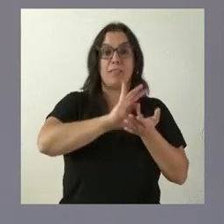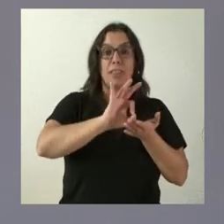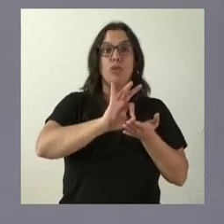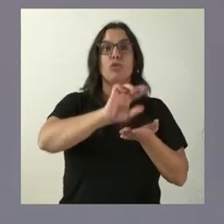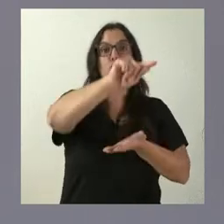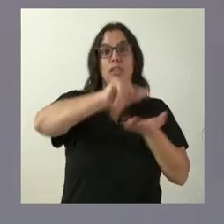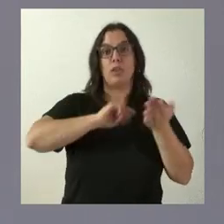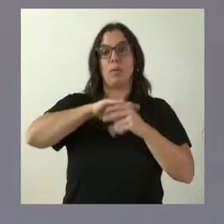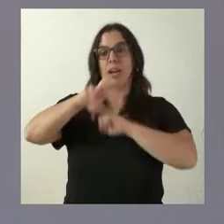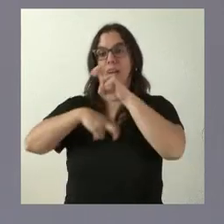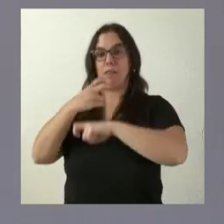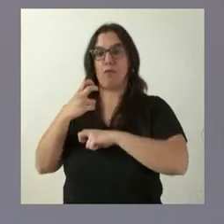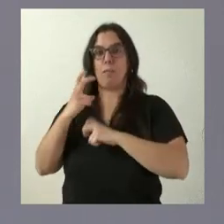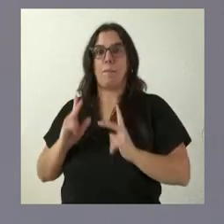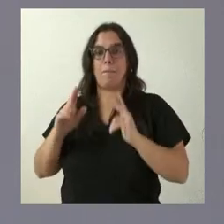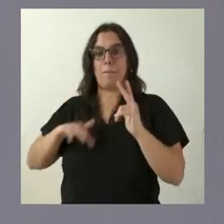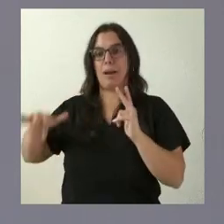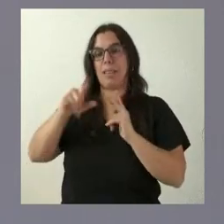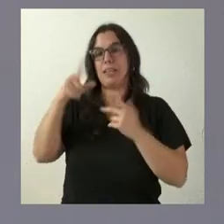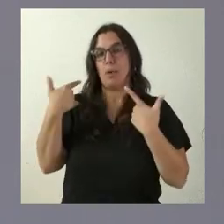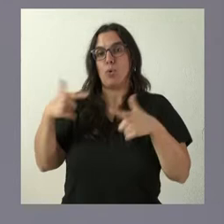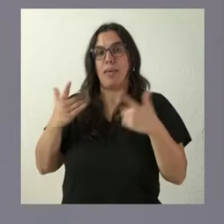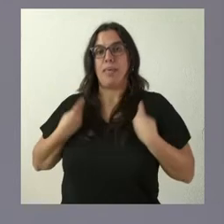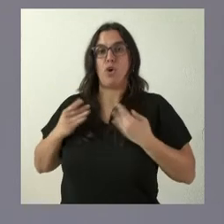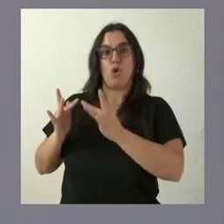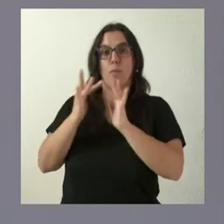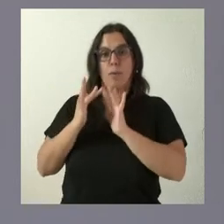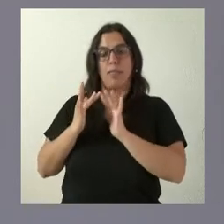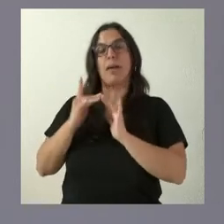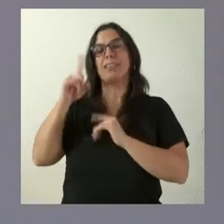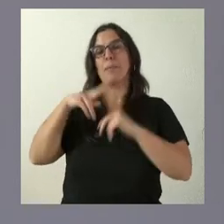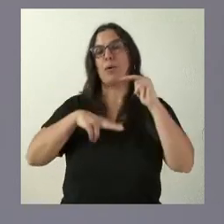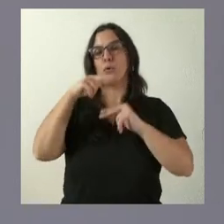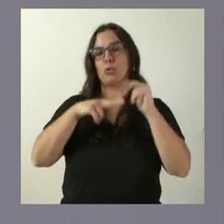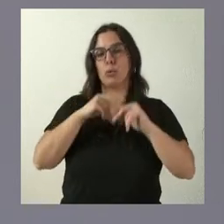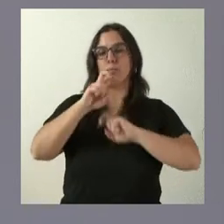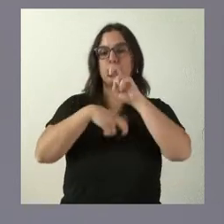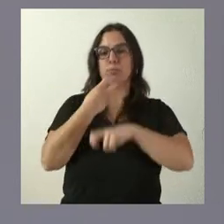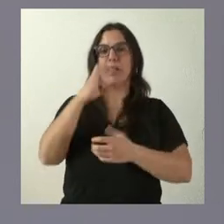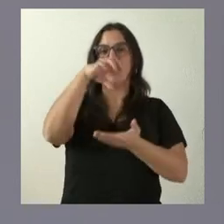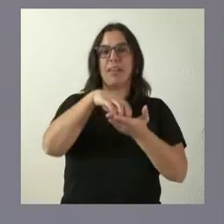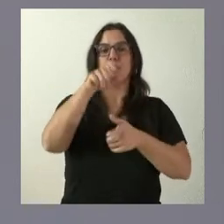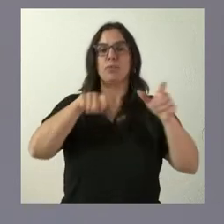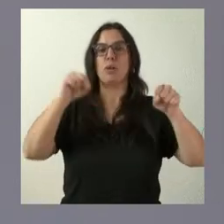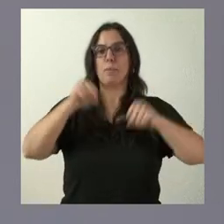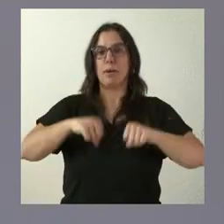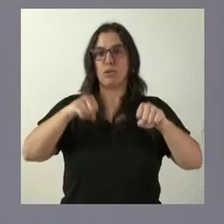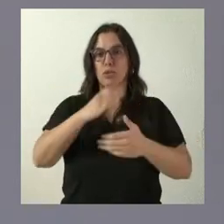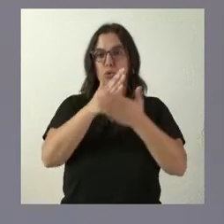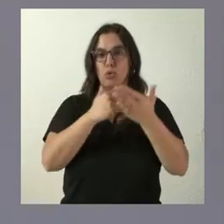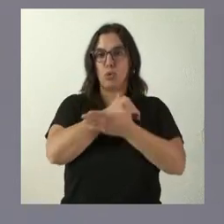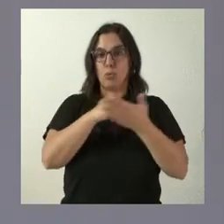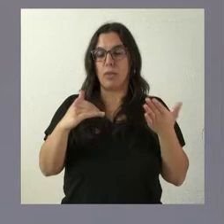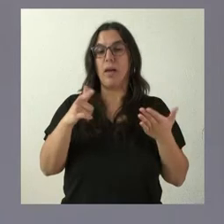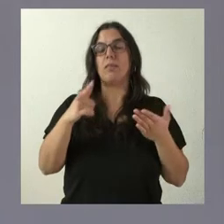y una unidad de convivencia de esta residencia, así como la construcción y remodelación de centros de personas mayores de la comunidad, que va